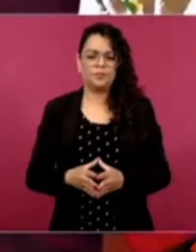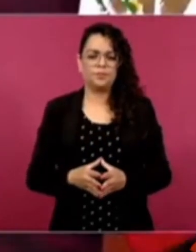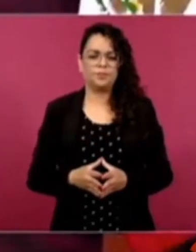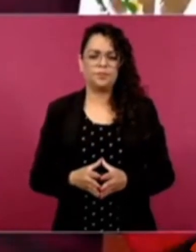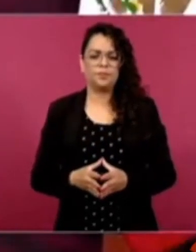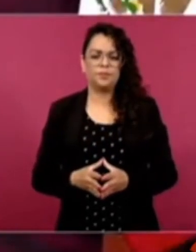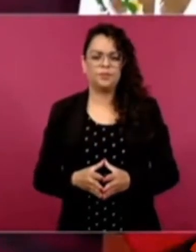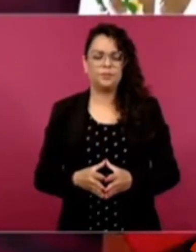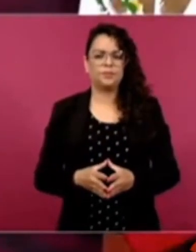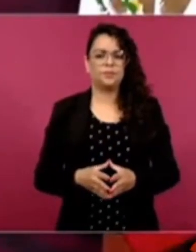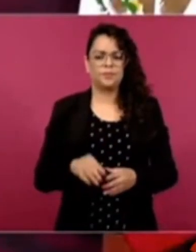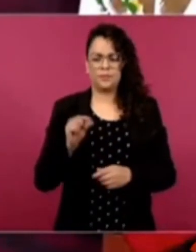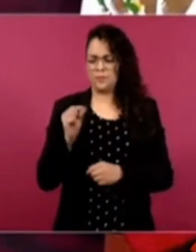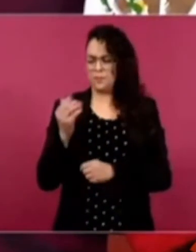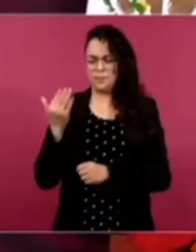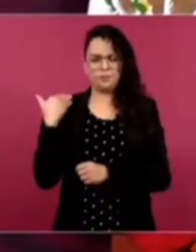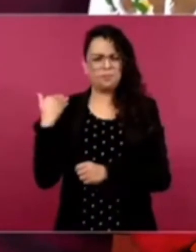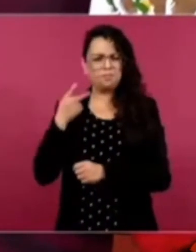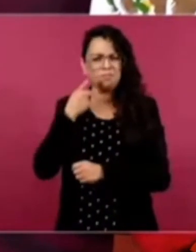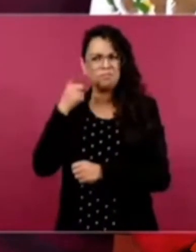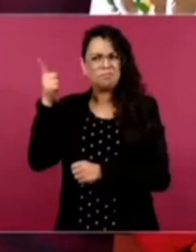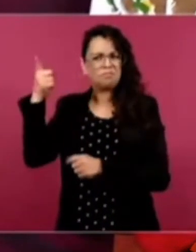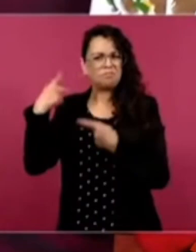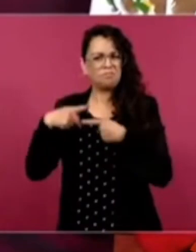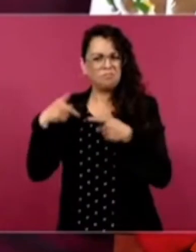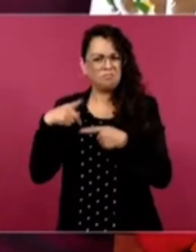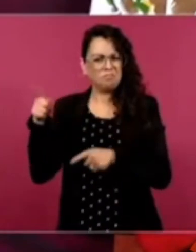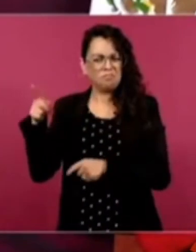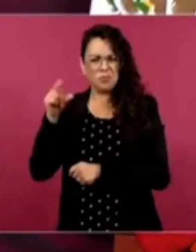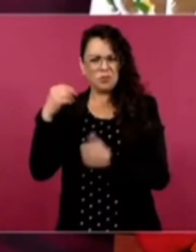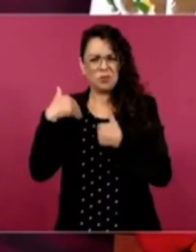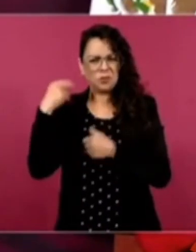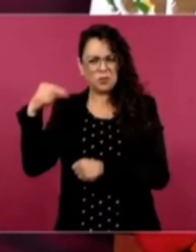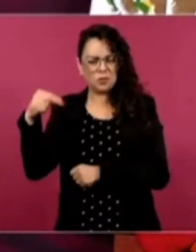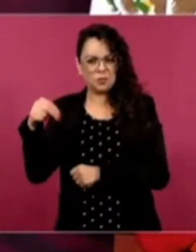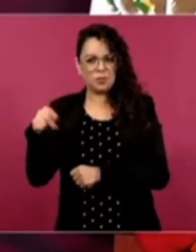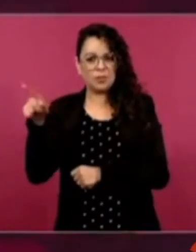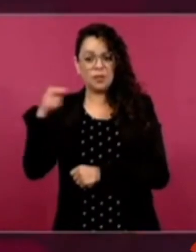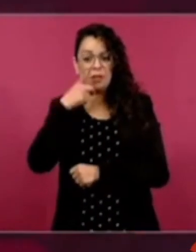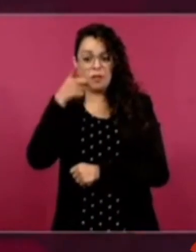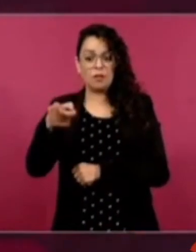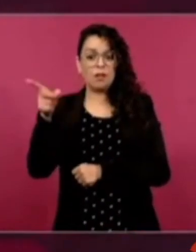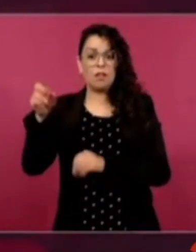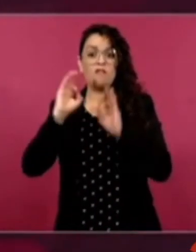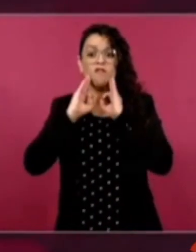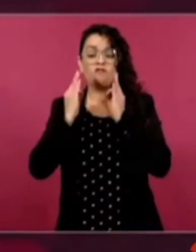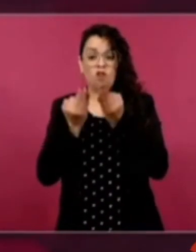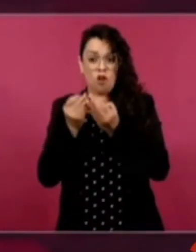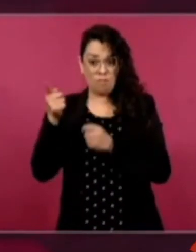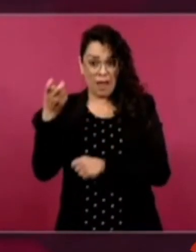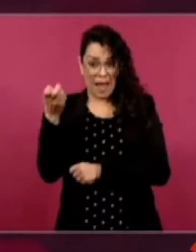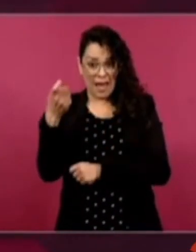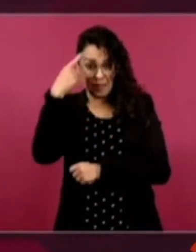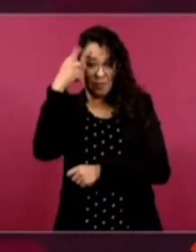que dijo que esa forma de consulta le beneficiaba